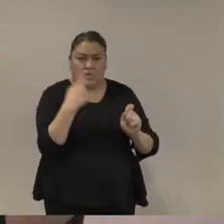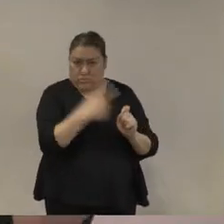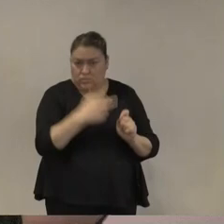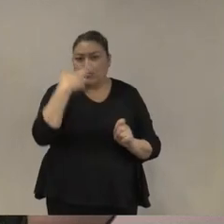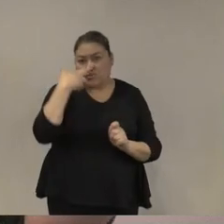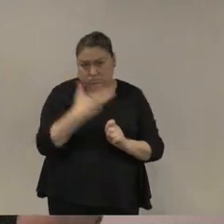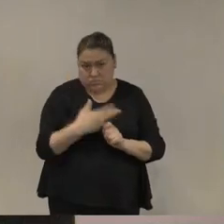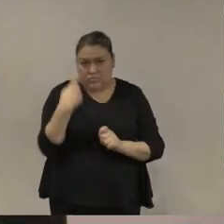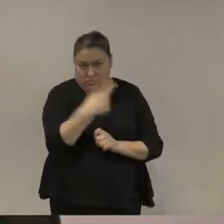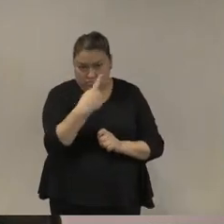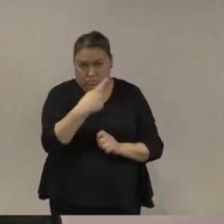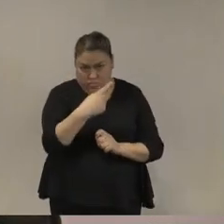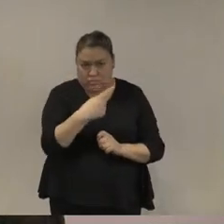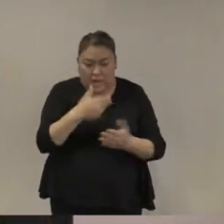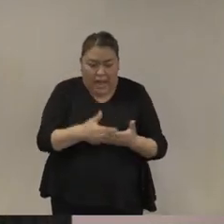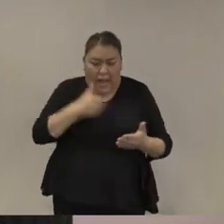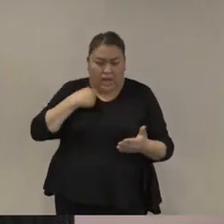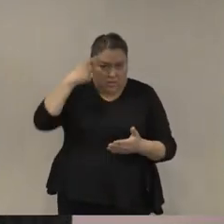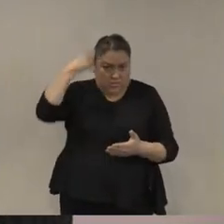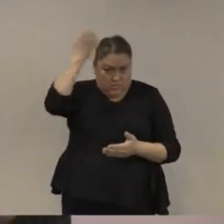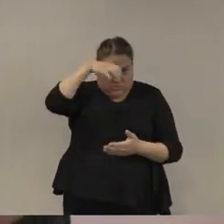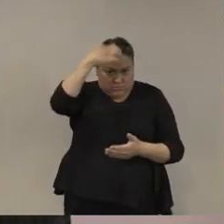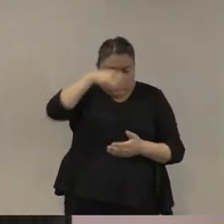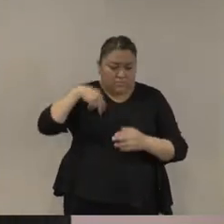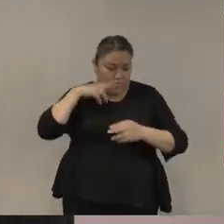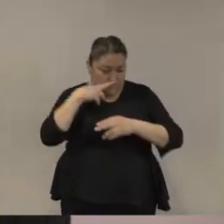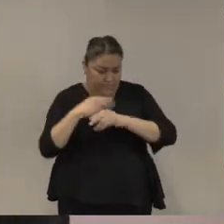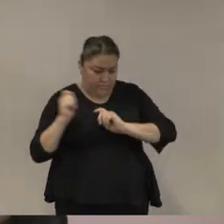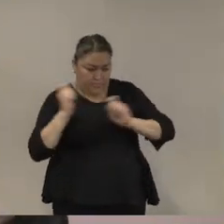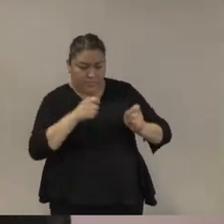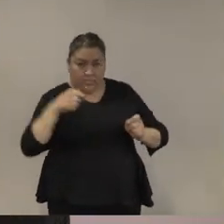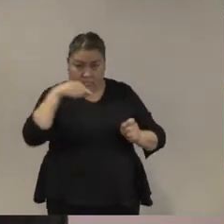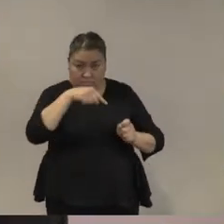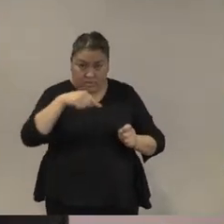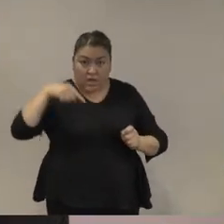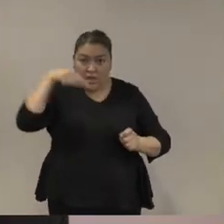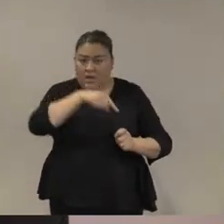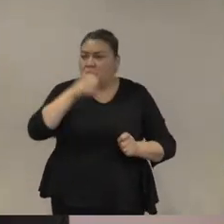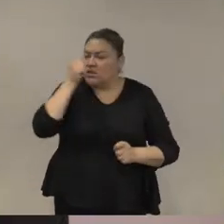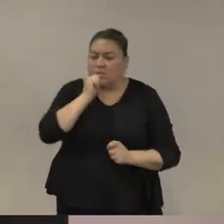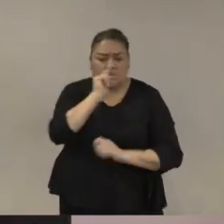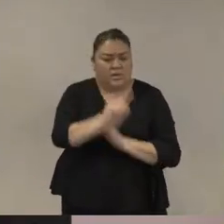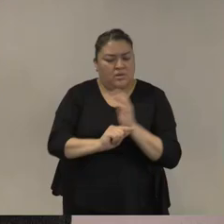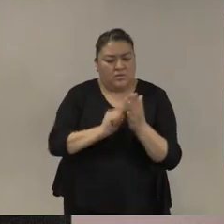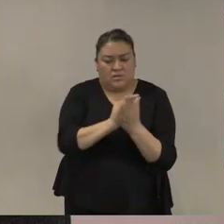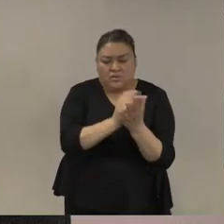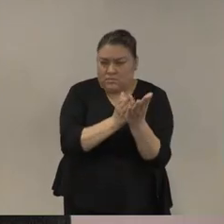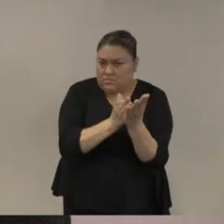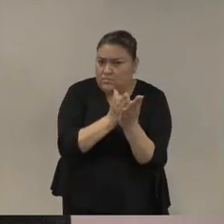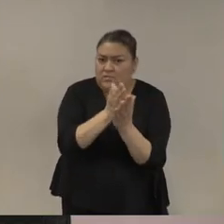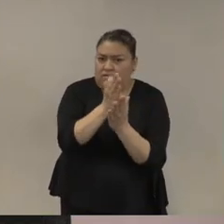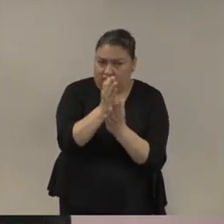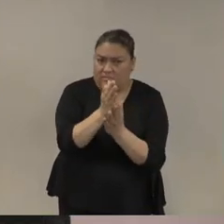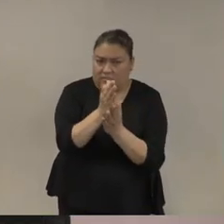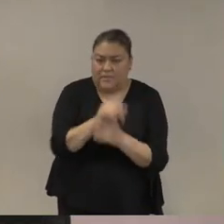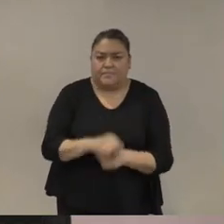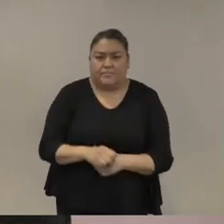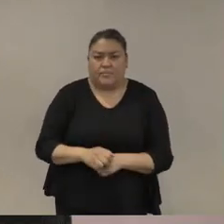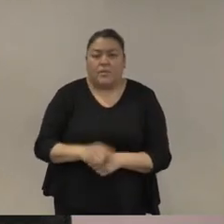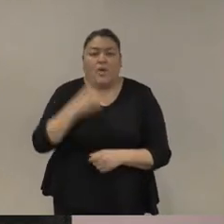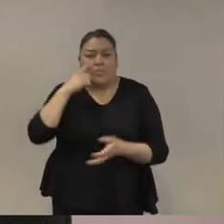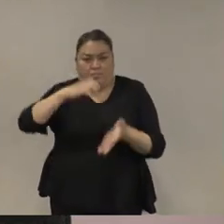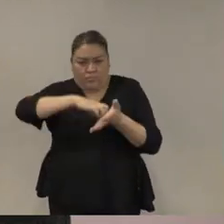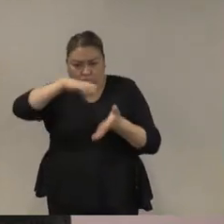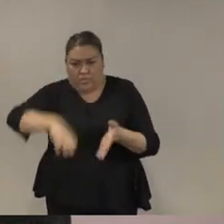capacidades cognitivas previas ellos suelen actuar con apego a la ley misiones como